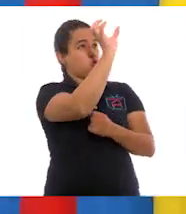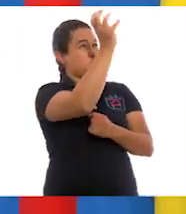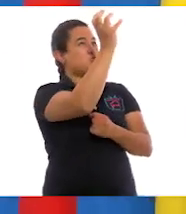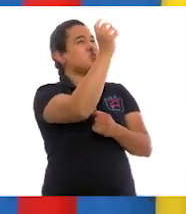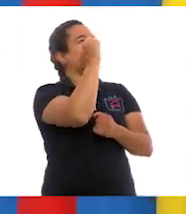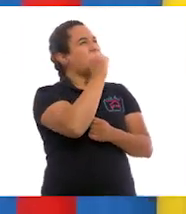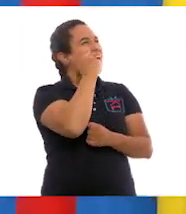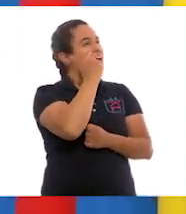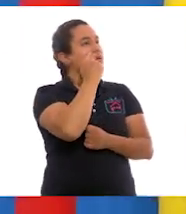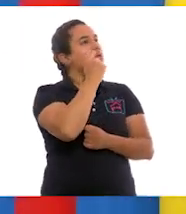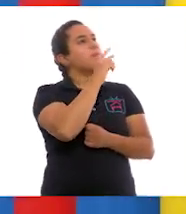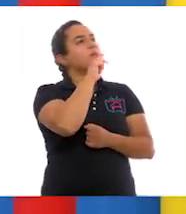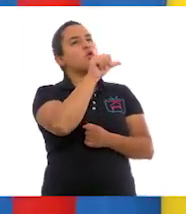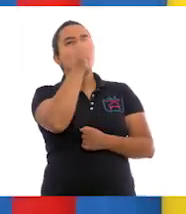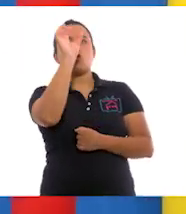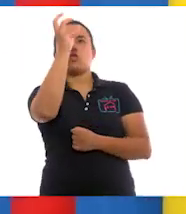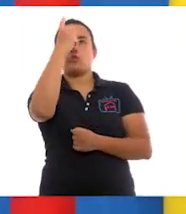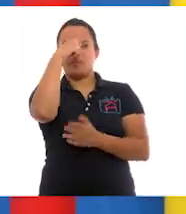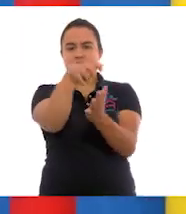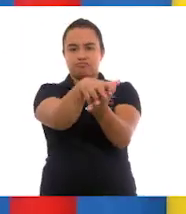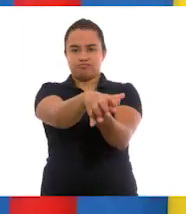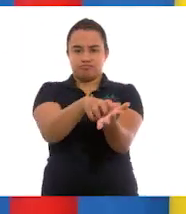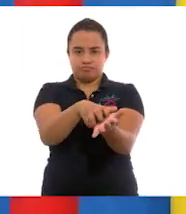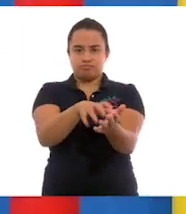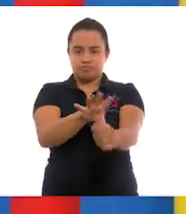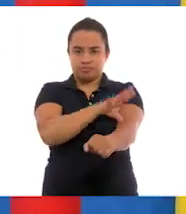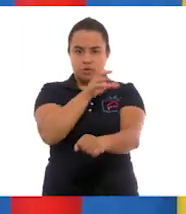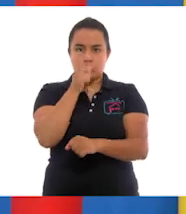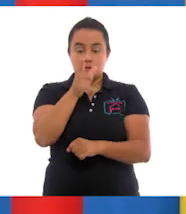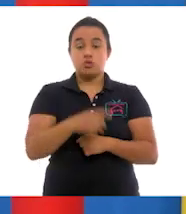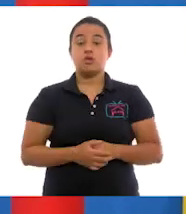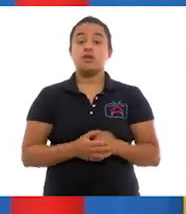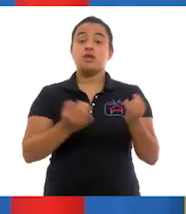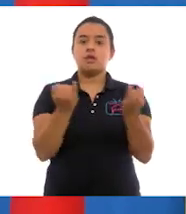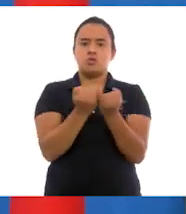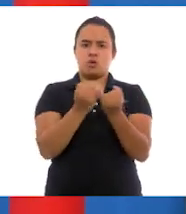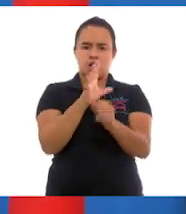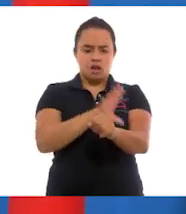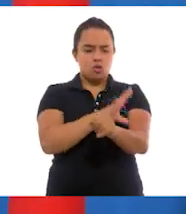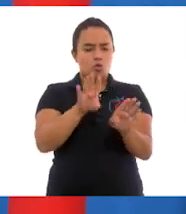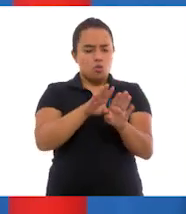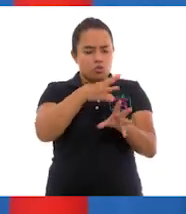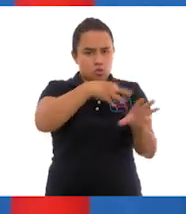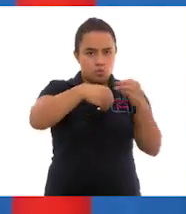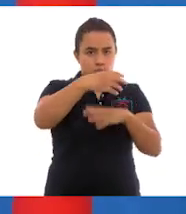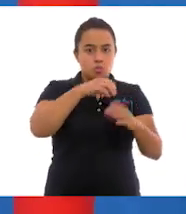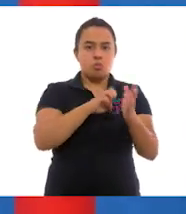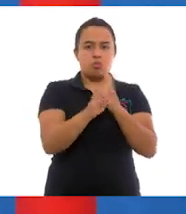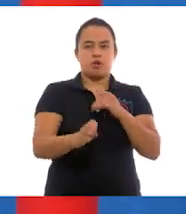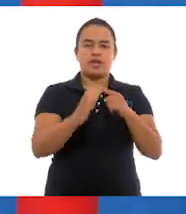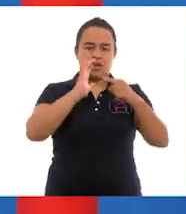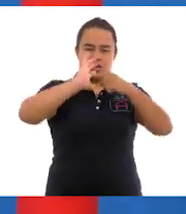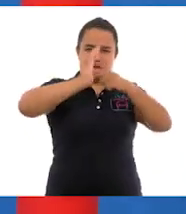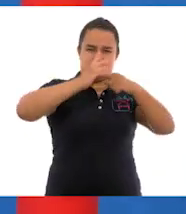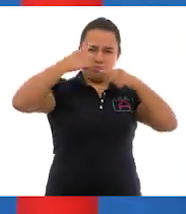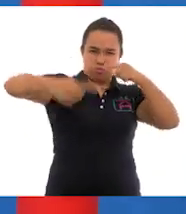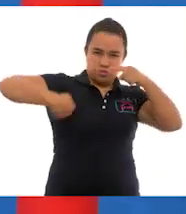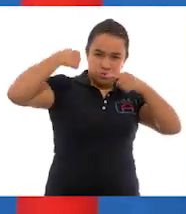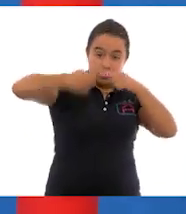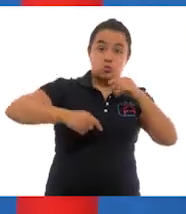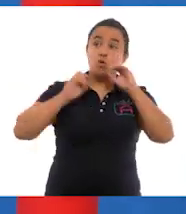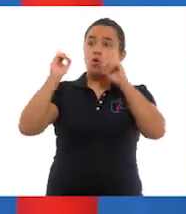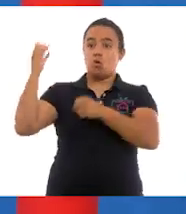ahorradores. Otra sería consumir energía de fuentes renovables como la eólica o solar.